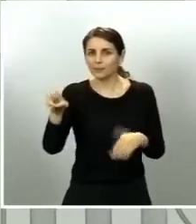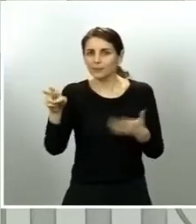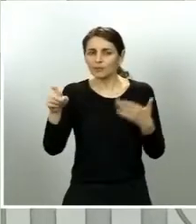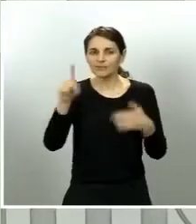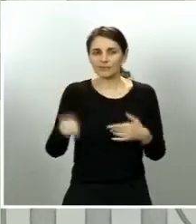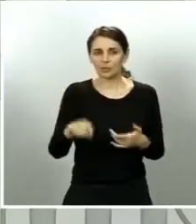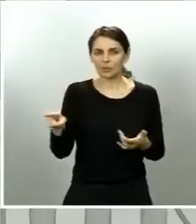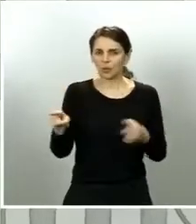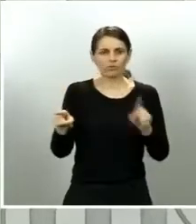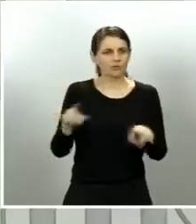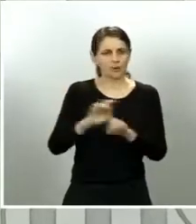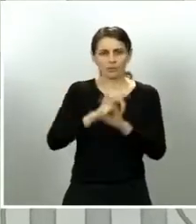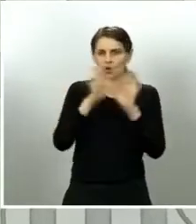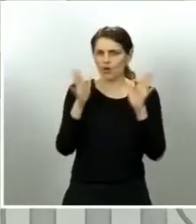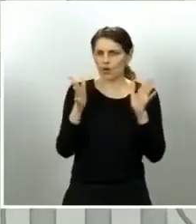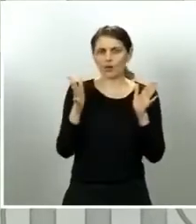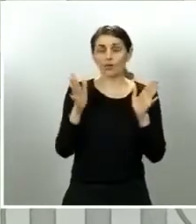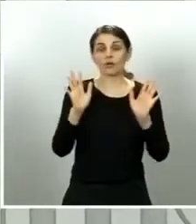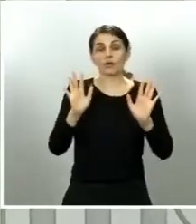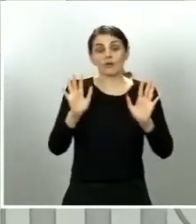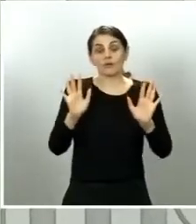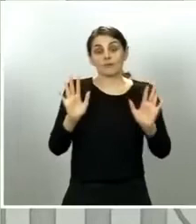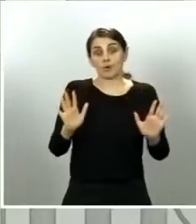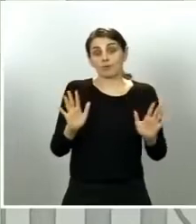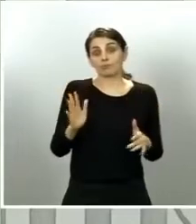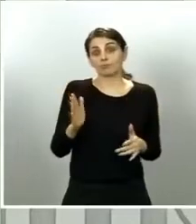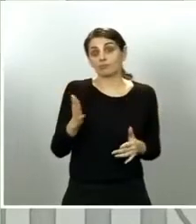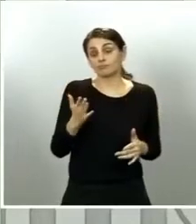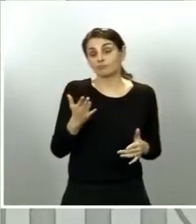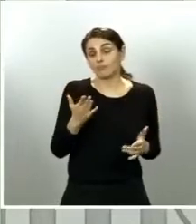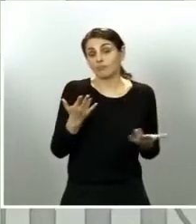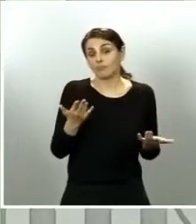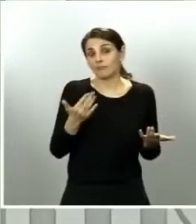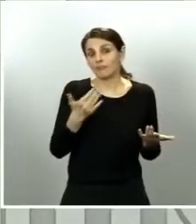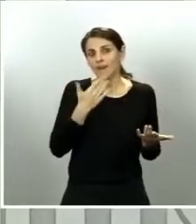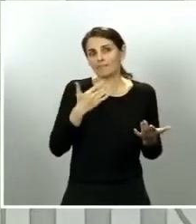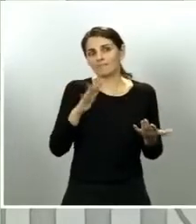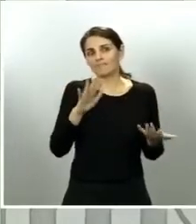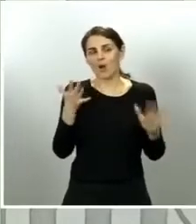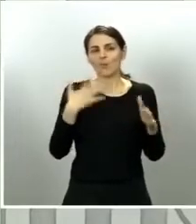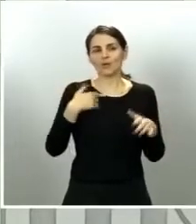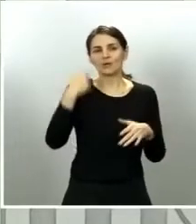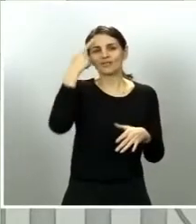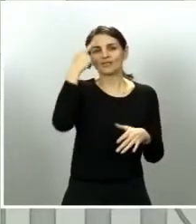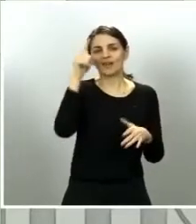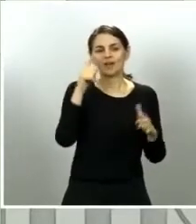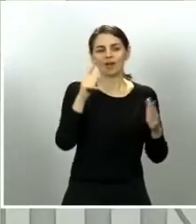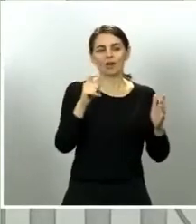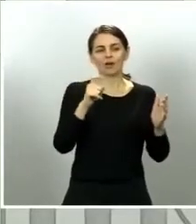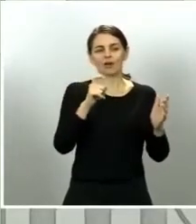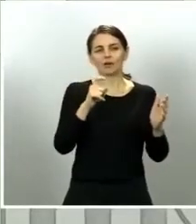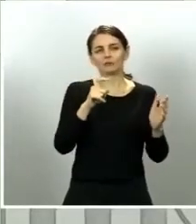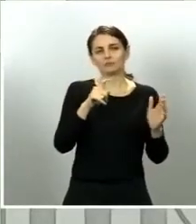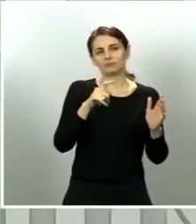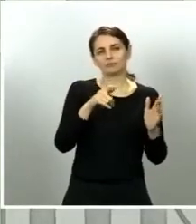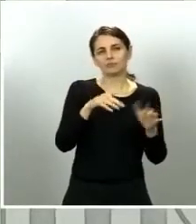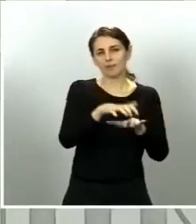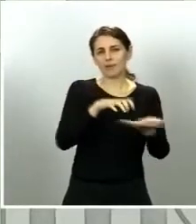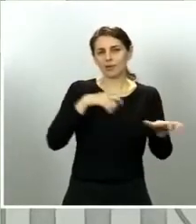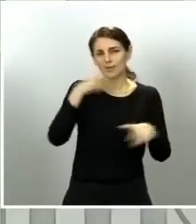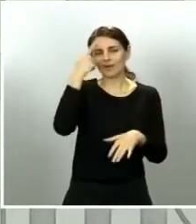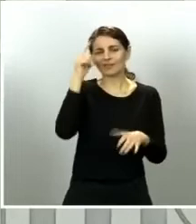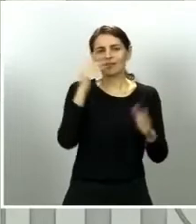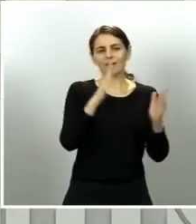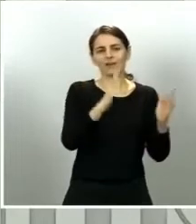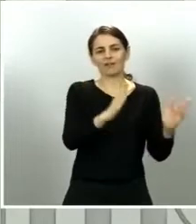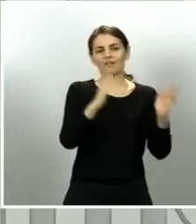tenemos insisto la seguridad de que sea así ojalá sea así ya tienen un horizonte de con qué gradualismo el gobierno está planteando esta fase